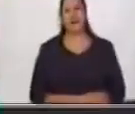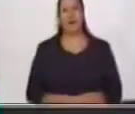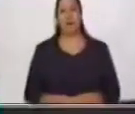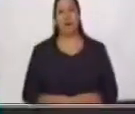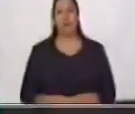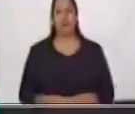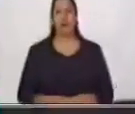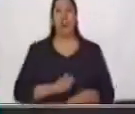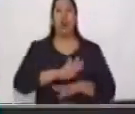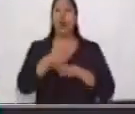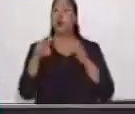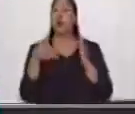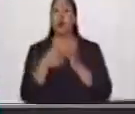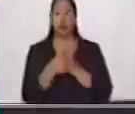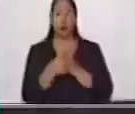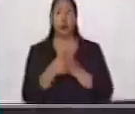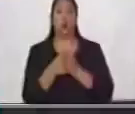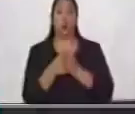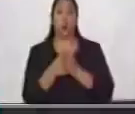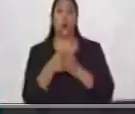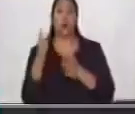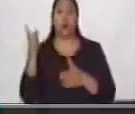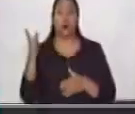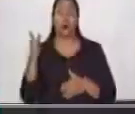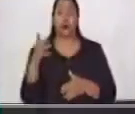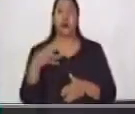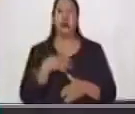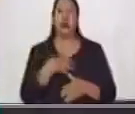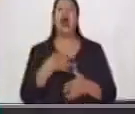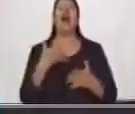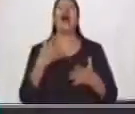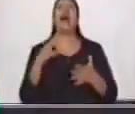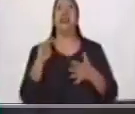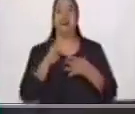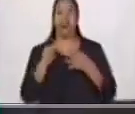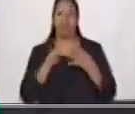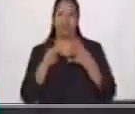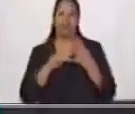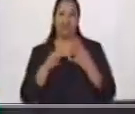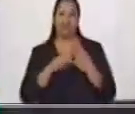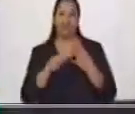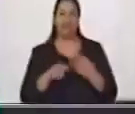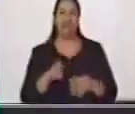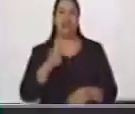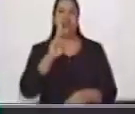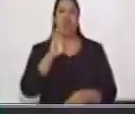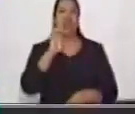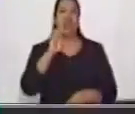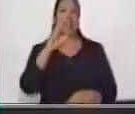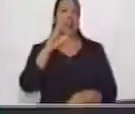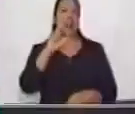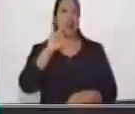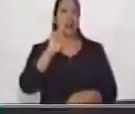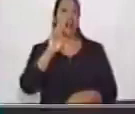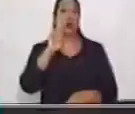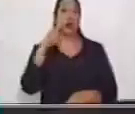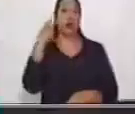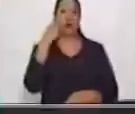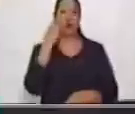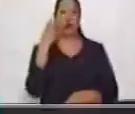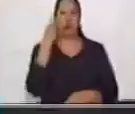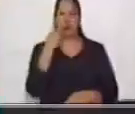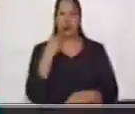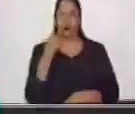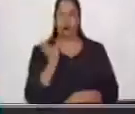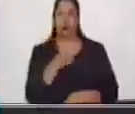Todas estas pertenecen a los recursos gráficos. Recuerda este concepto. Son los recursos gráficos. Aquí tenemos, mira,